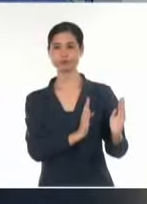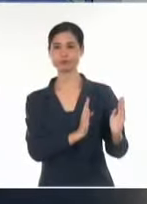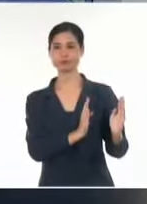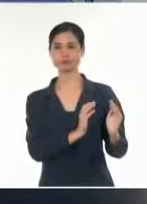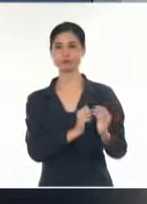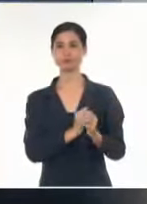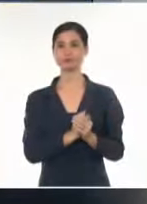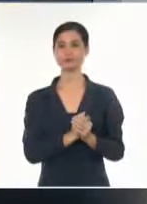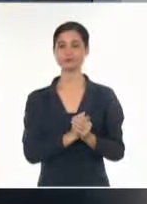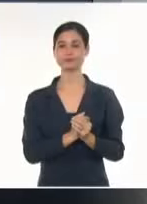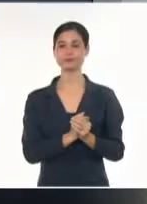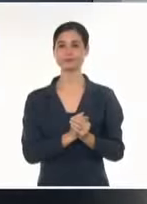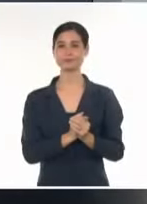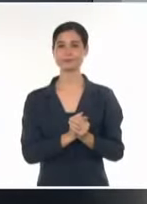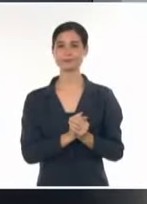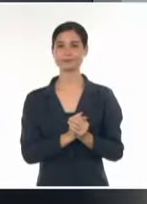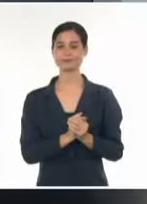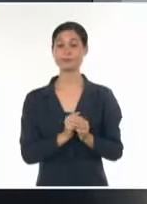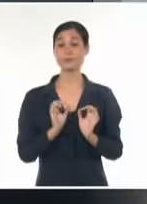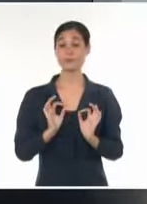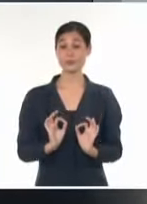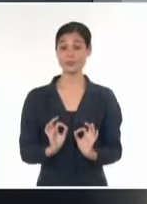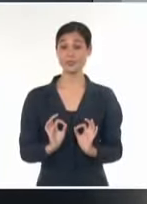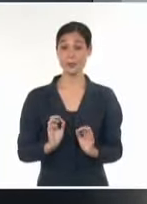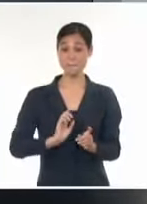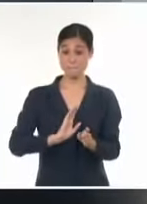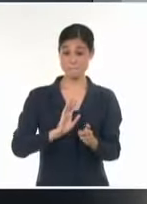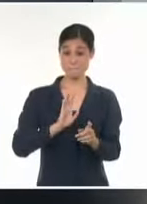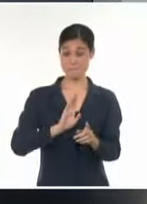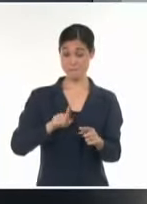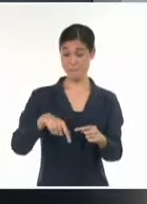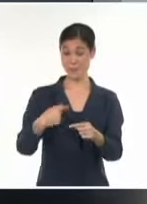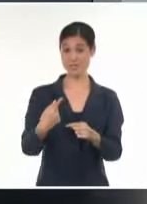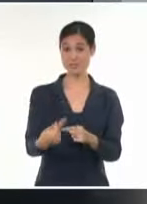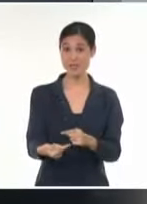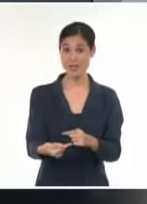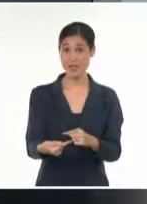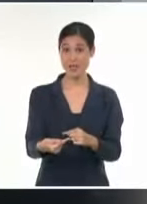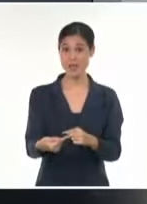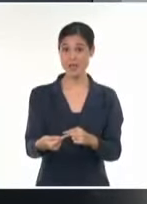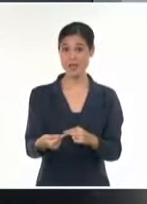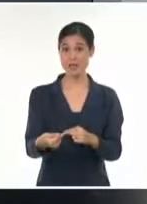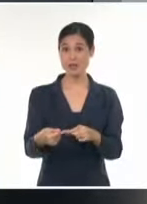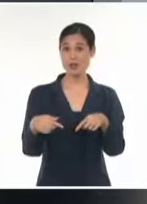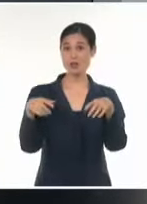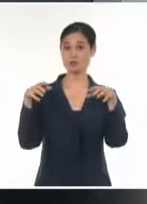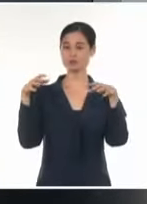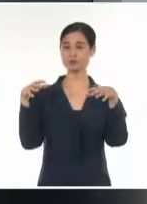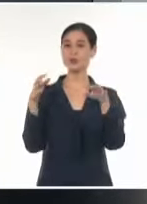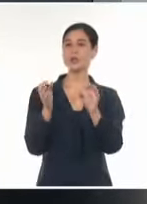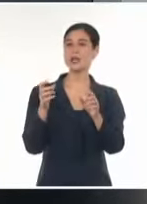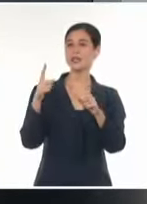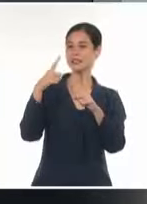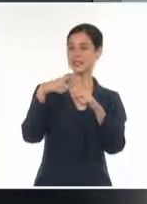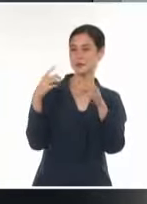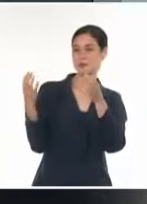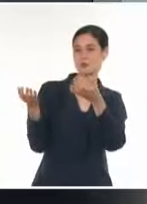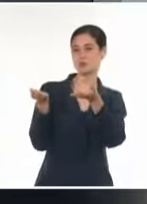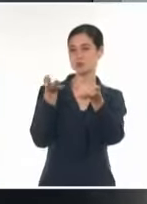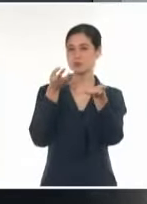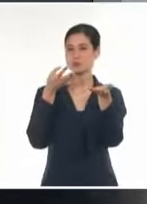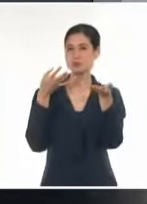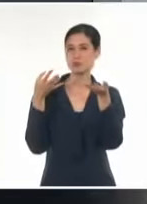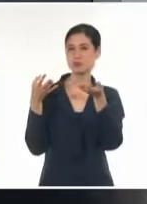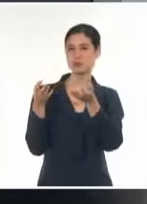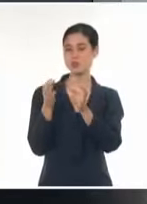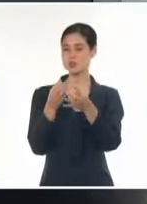anteriores. Y por eso se pronostica para mañana influencia de las altas presiones con un tiempo estable en general, pero habrá predominio de